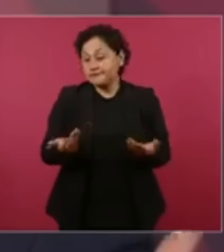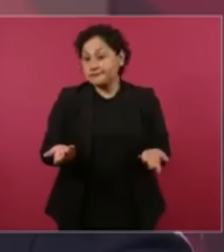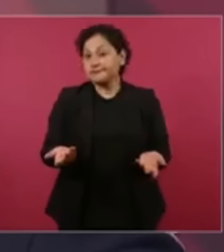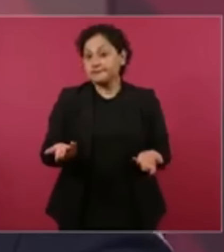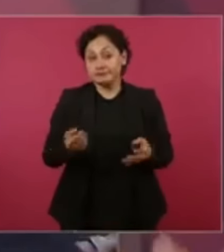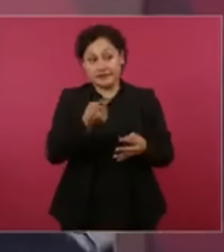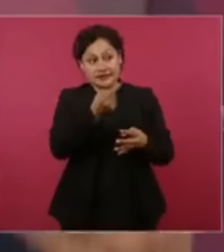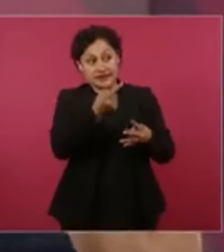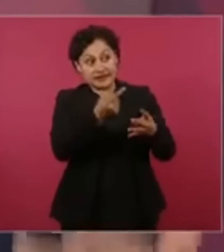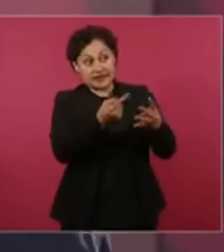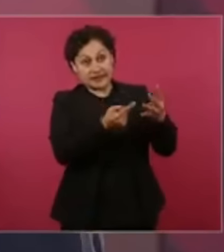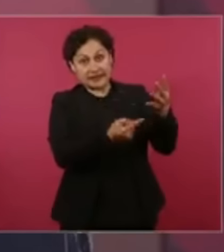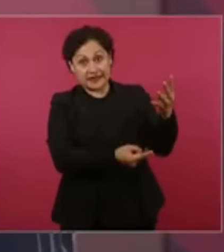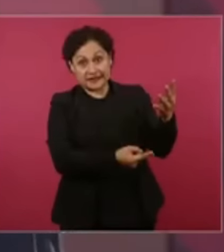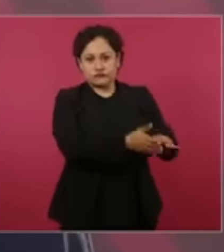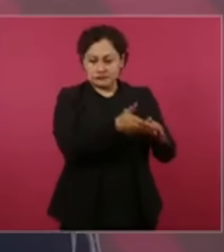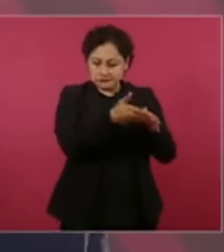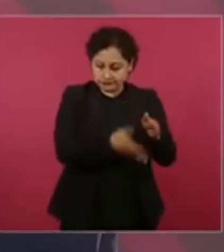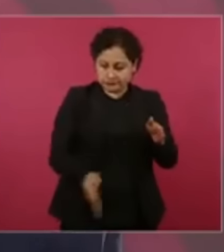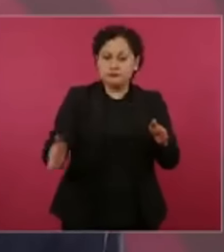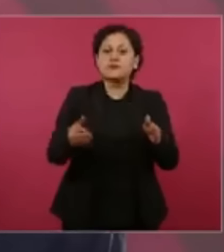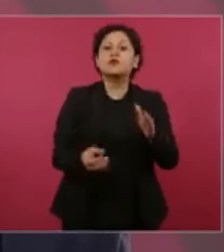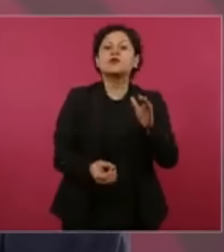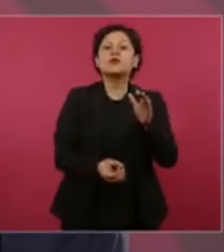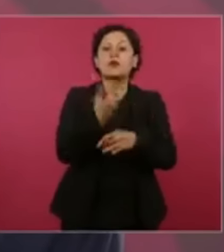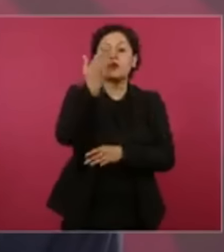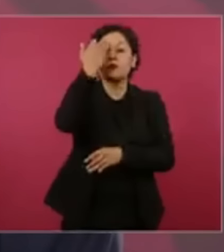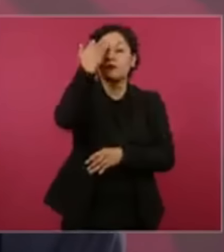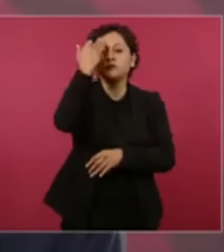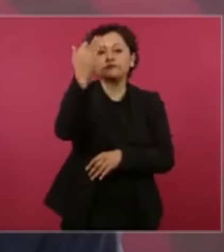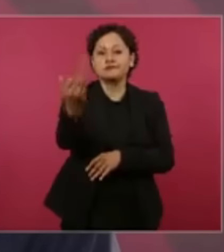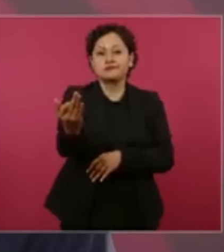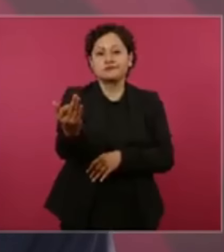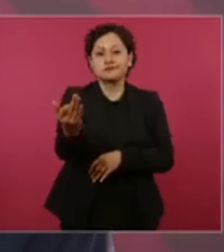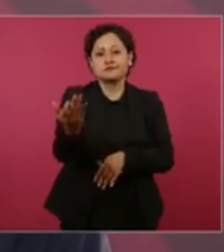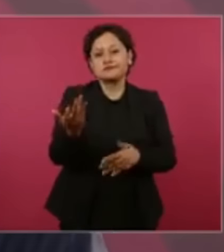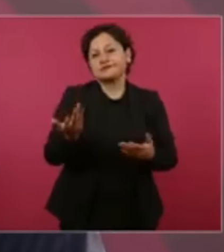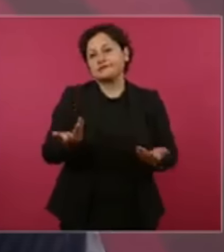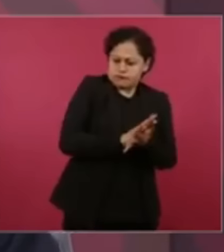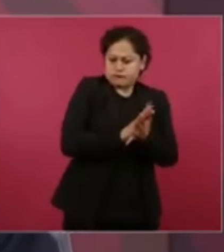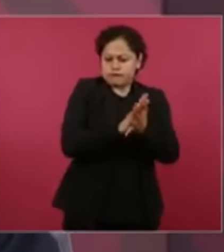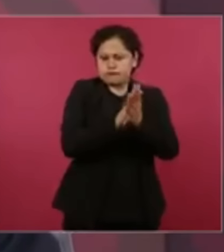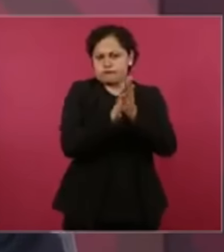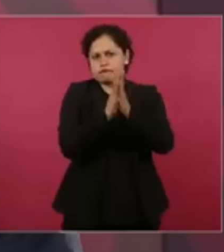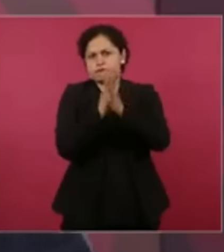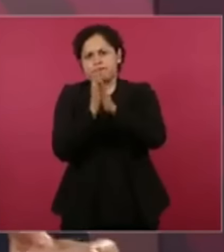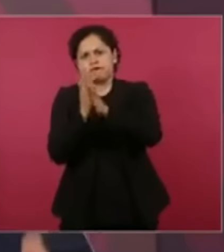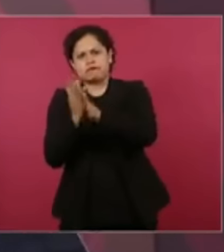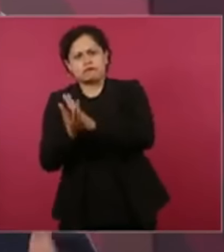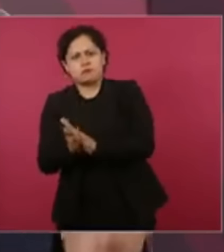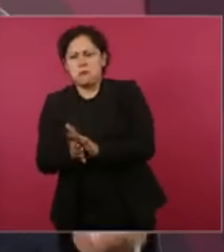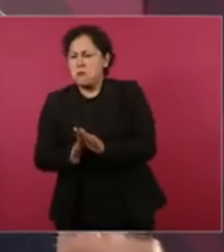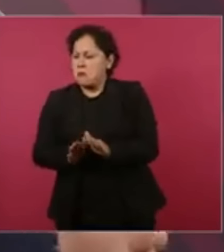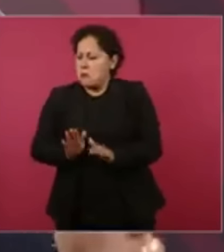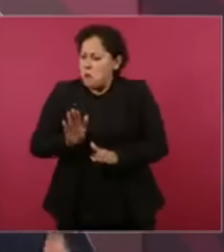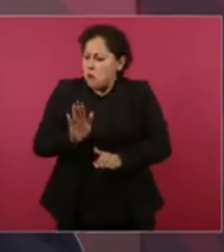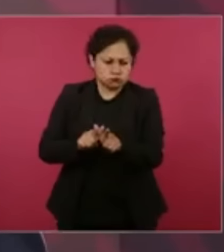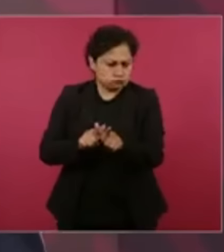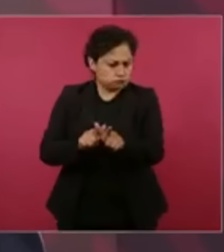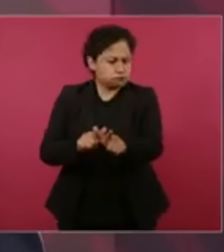ya estamos en una etapa nueva, pero se están dando los primeros pasos y se tiene que